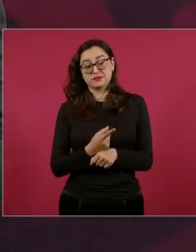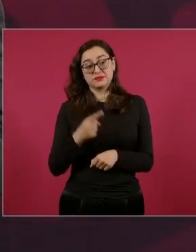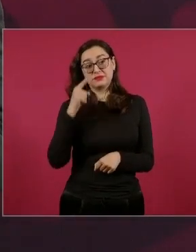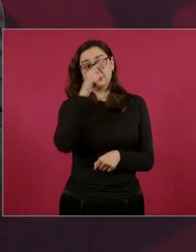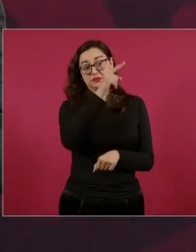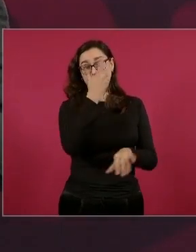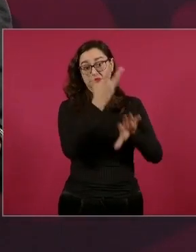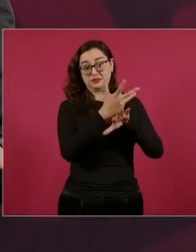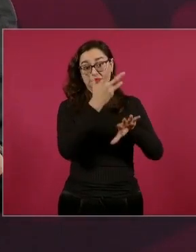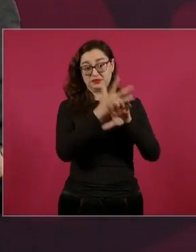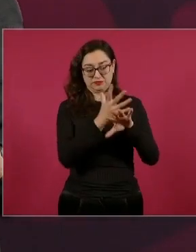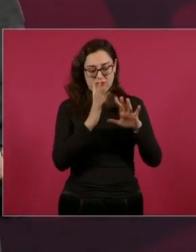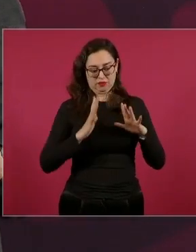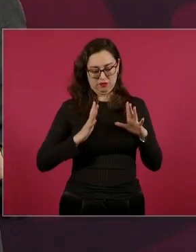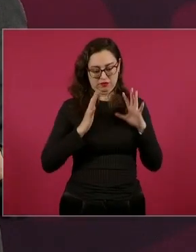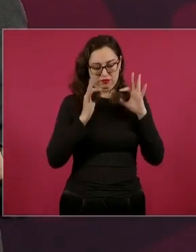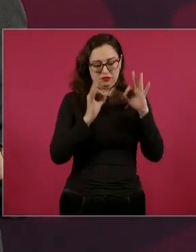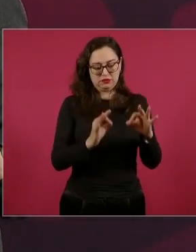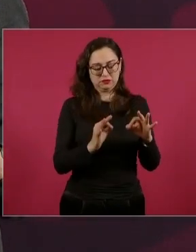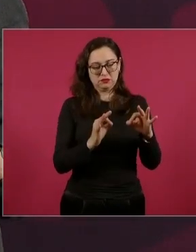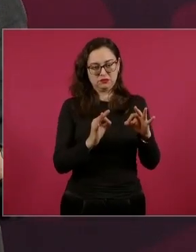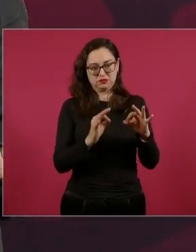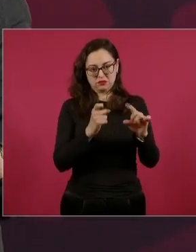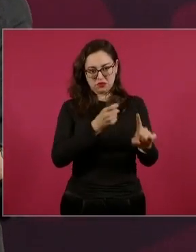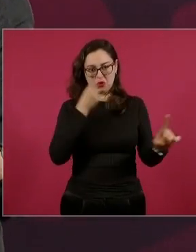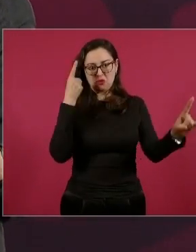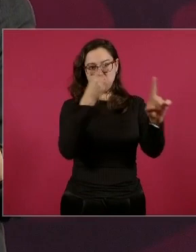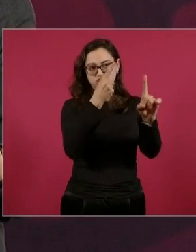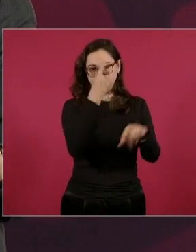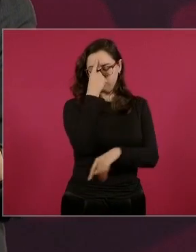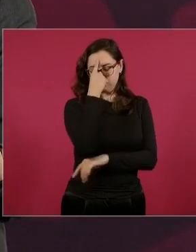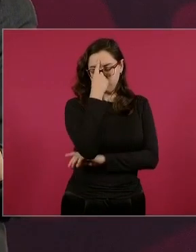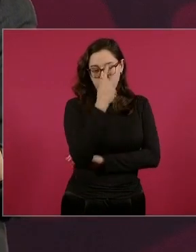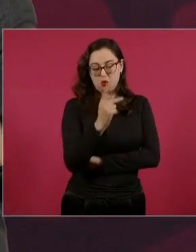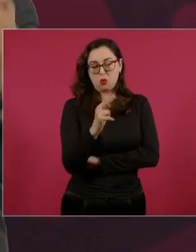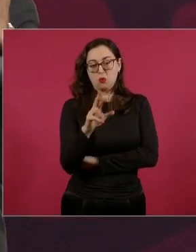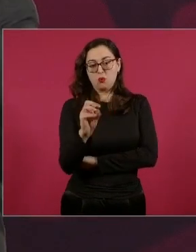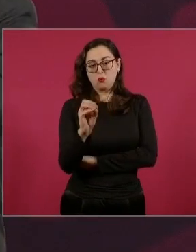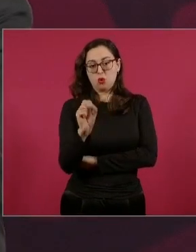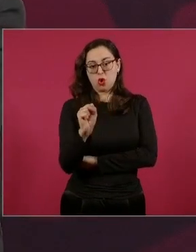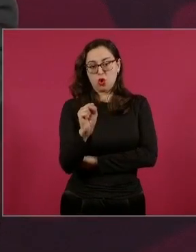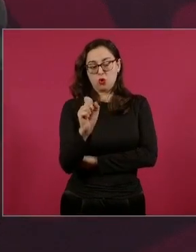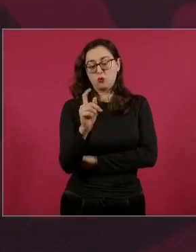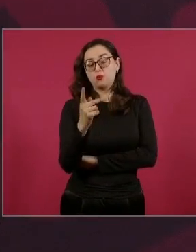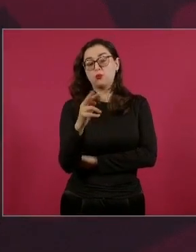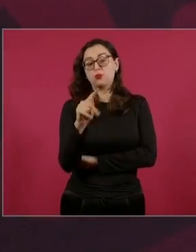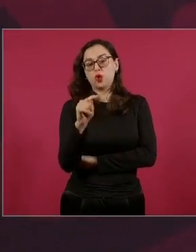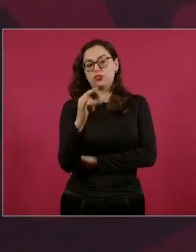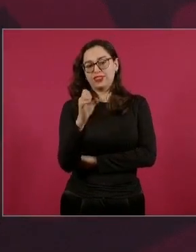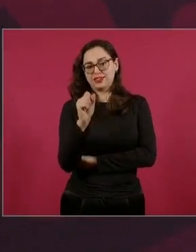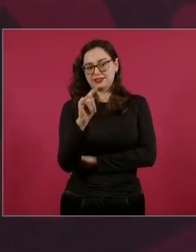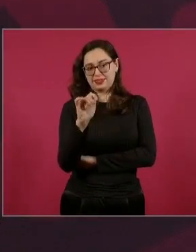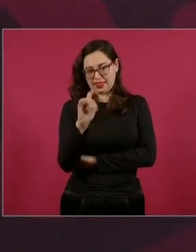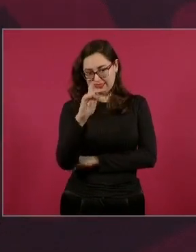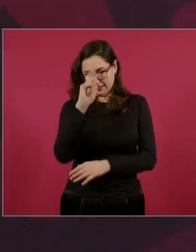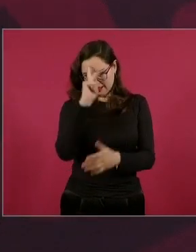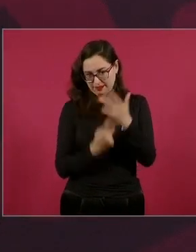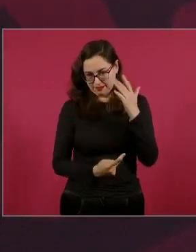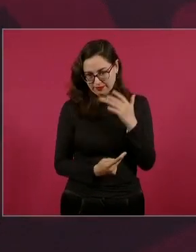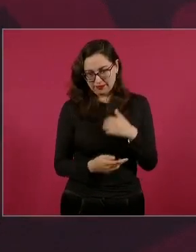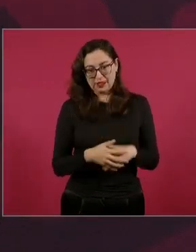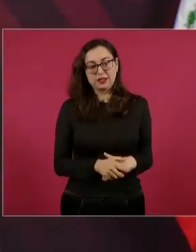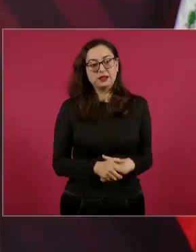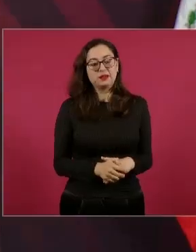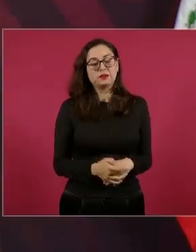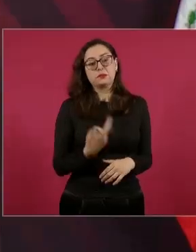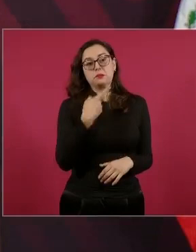protestante. No sé, creo que eso lo fueron